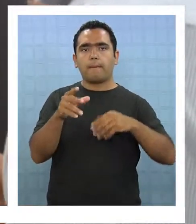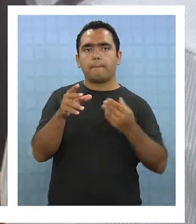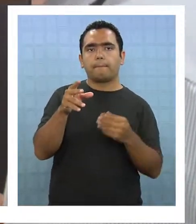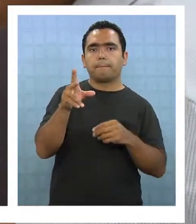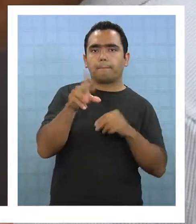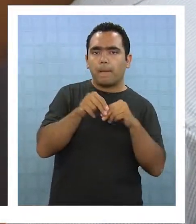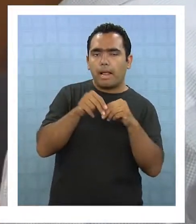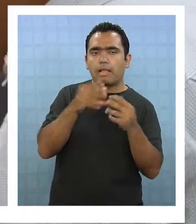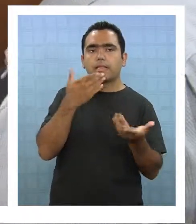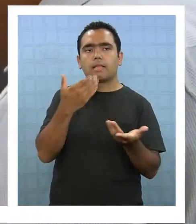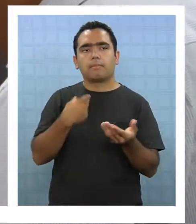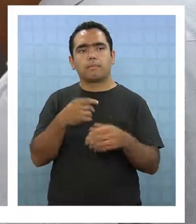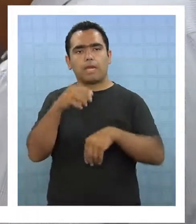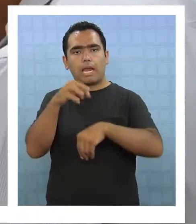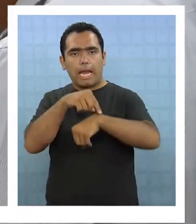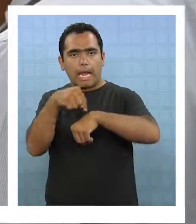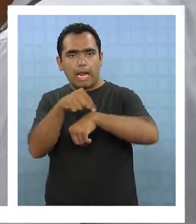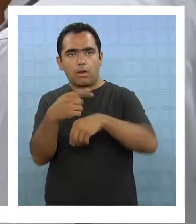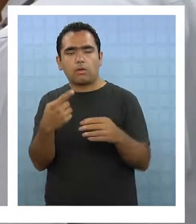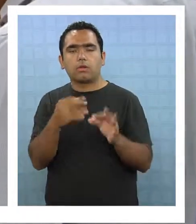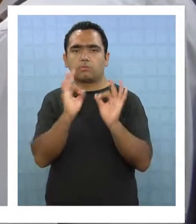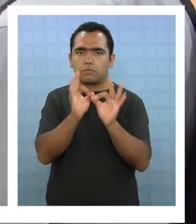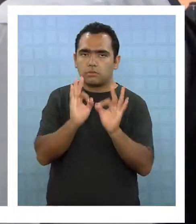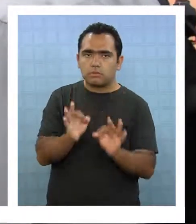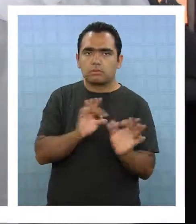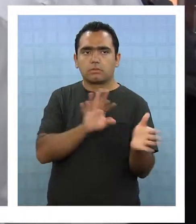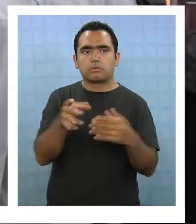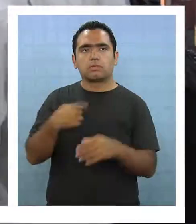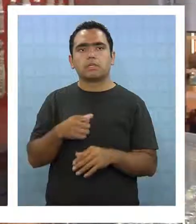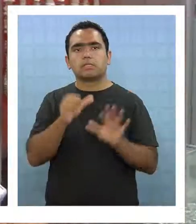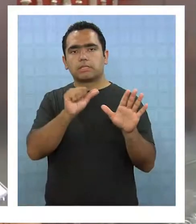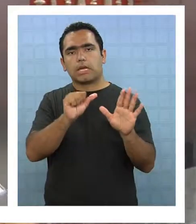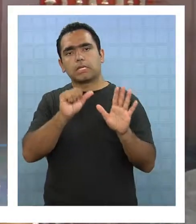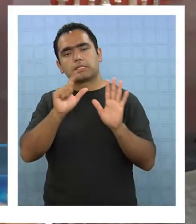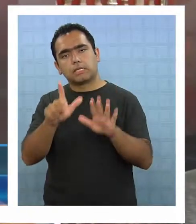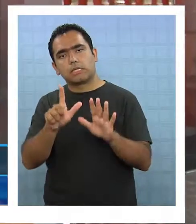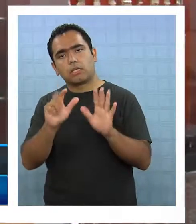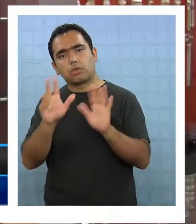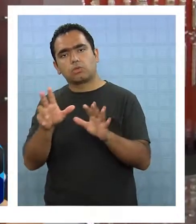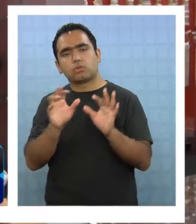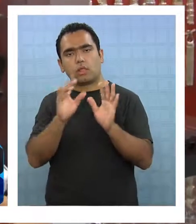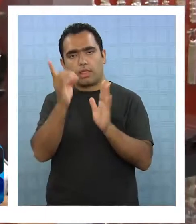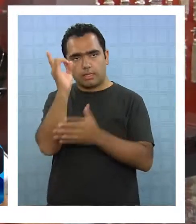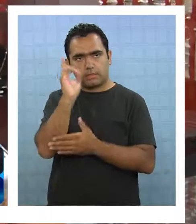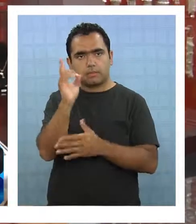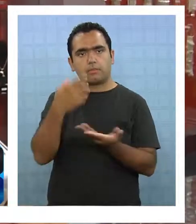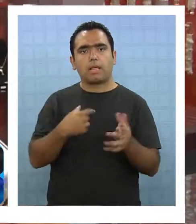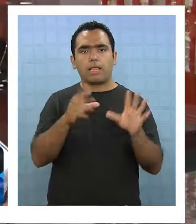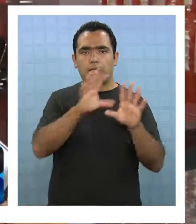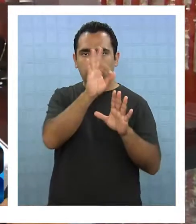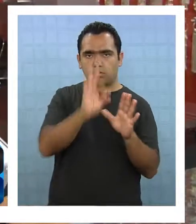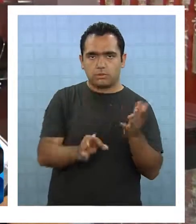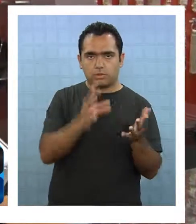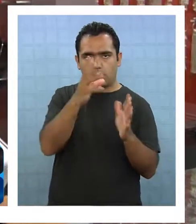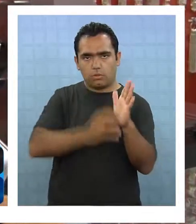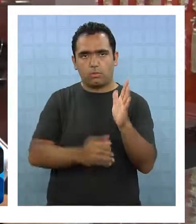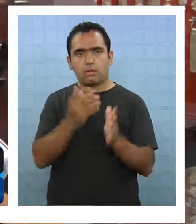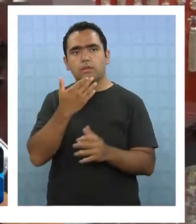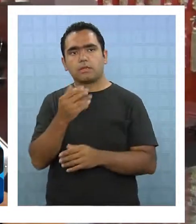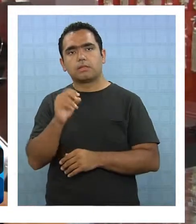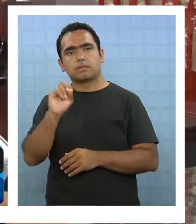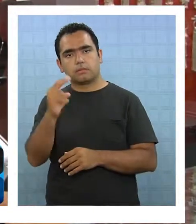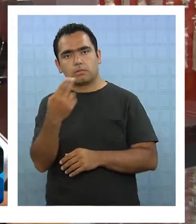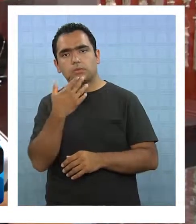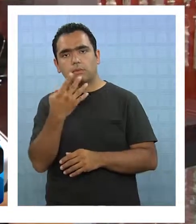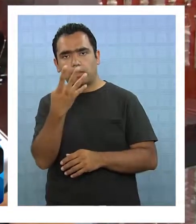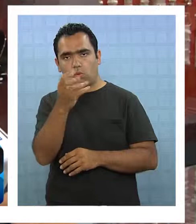relojes y diseños exclusivos. El 6, 7 y 8 de diciembre que son el 10% de descuento en toda la platería y en la segunda unidad